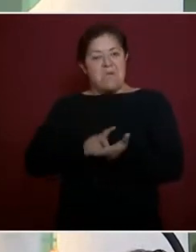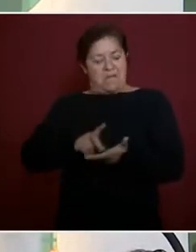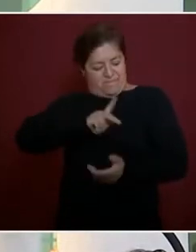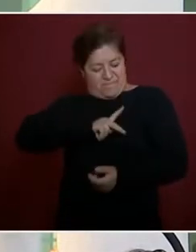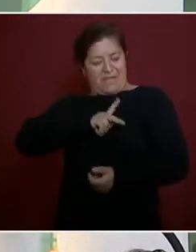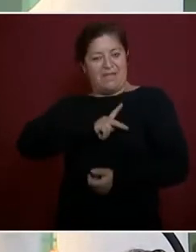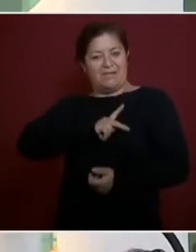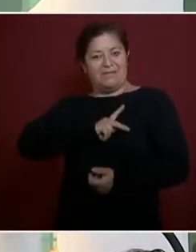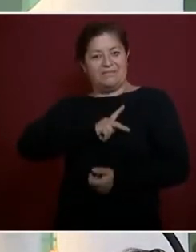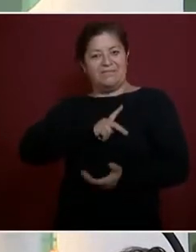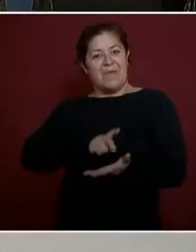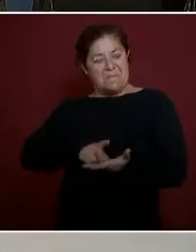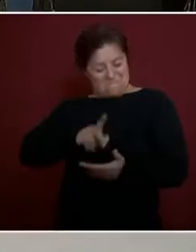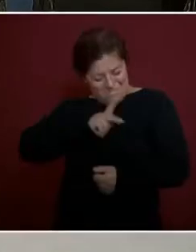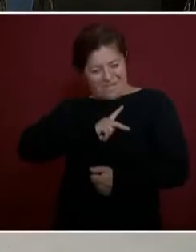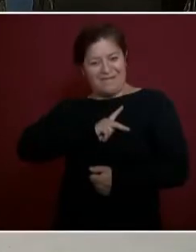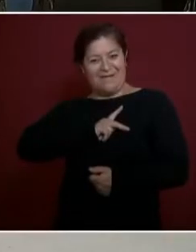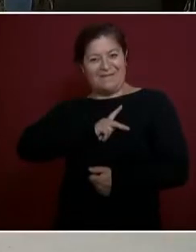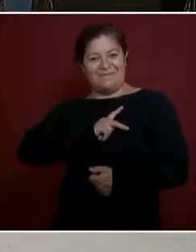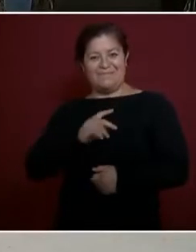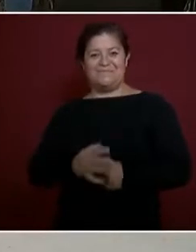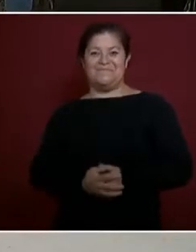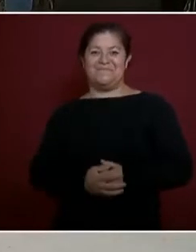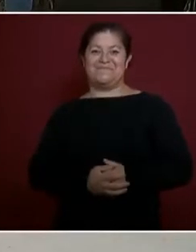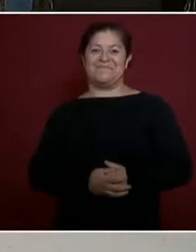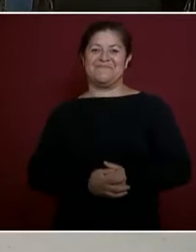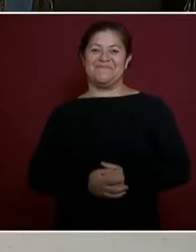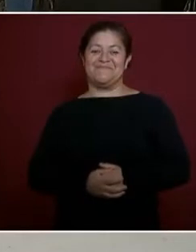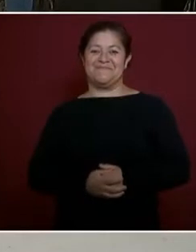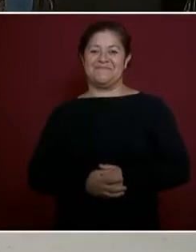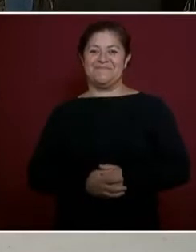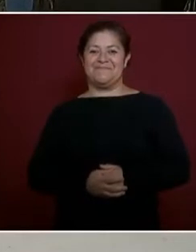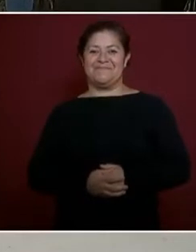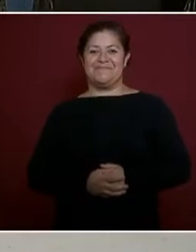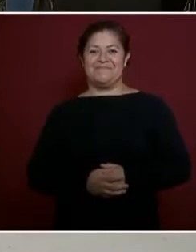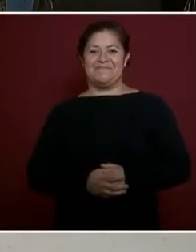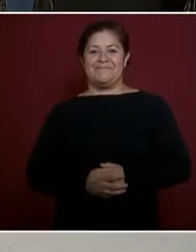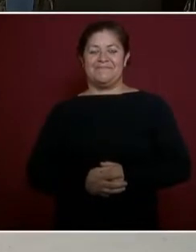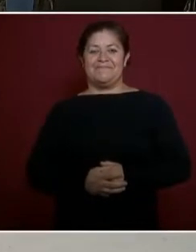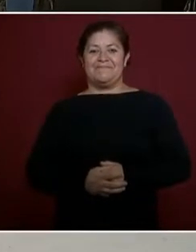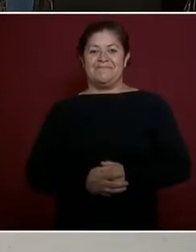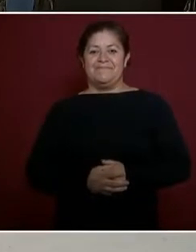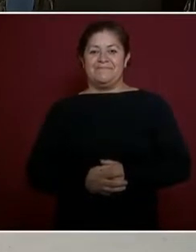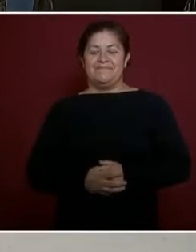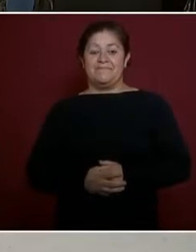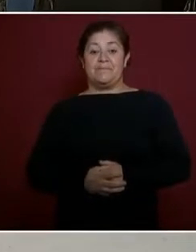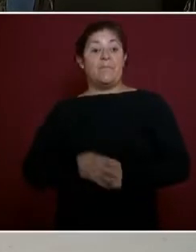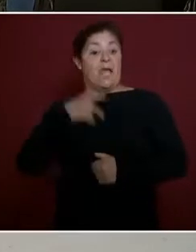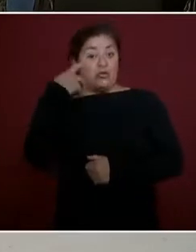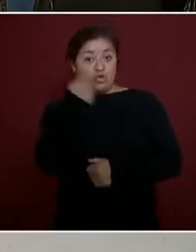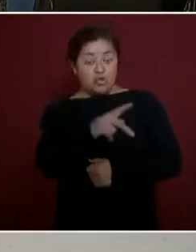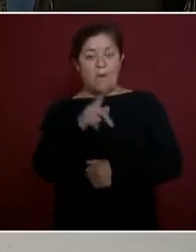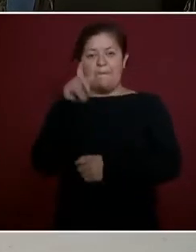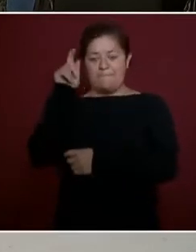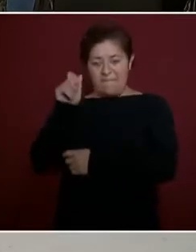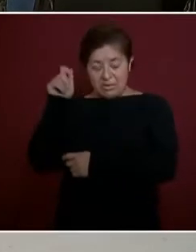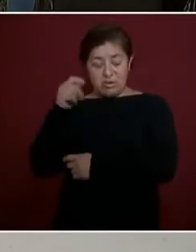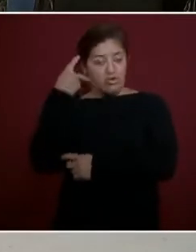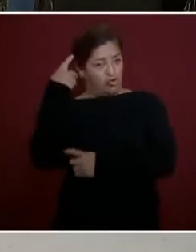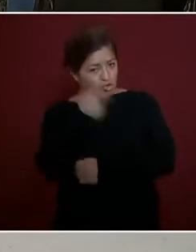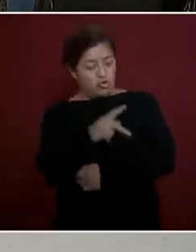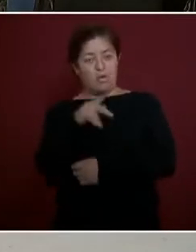su pensión, su beca,